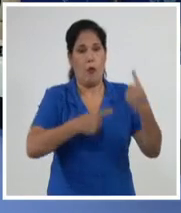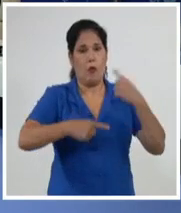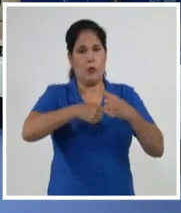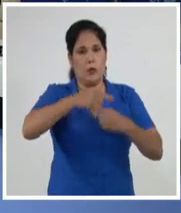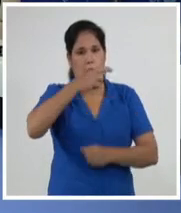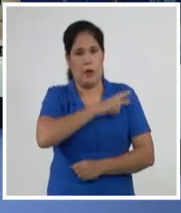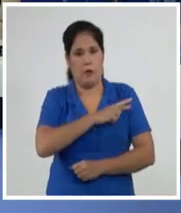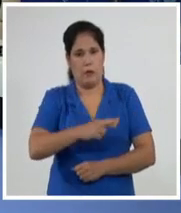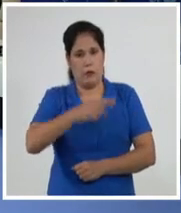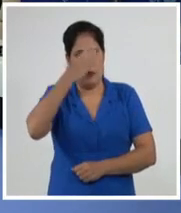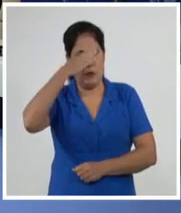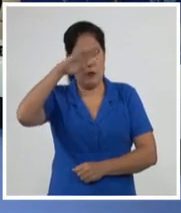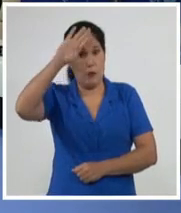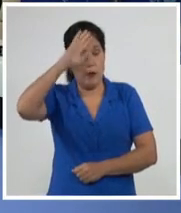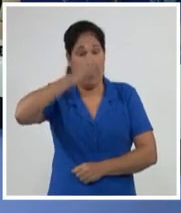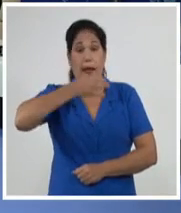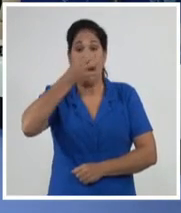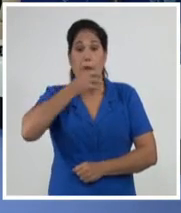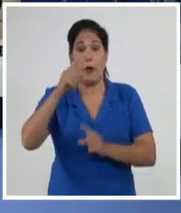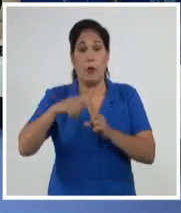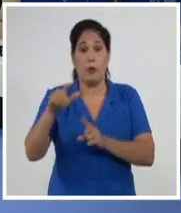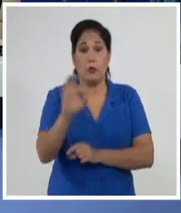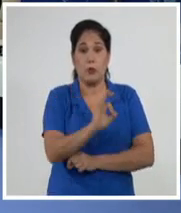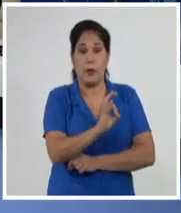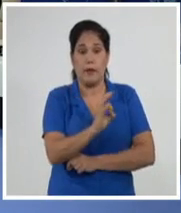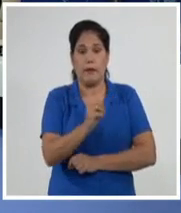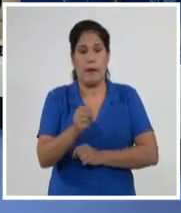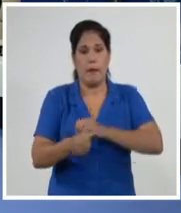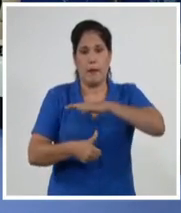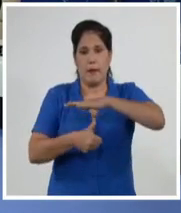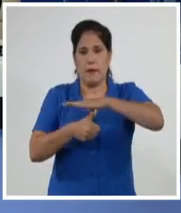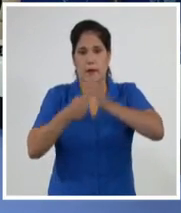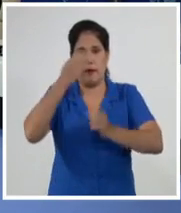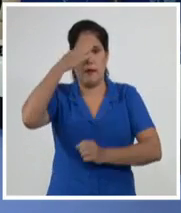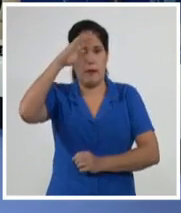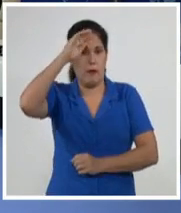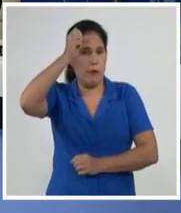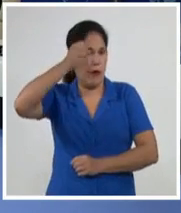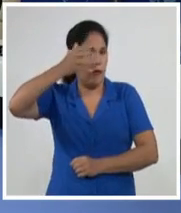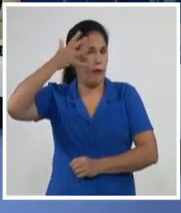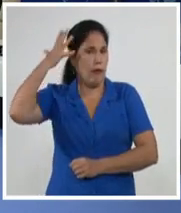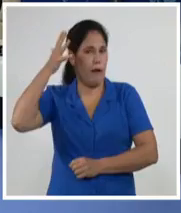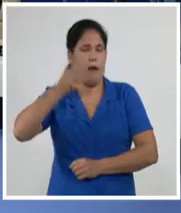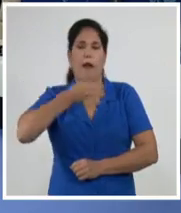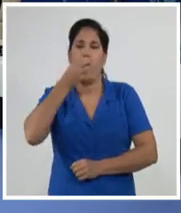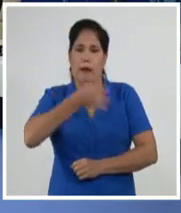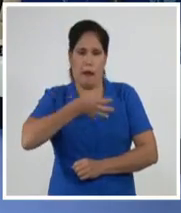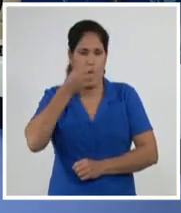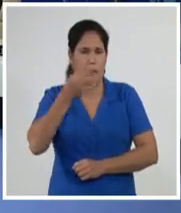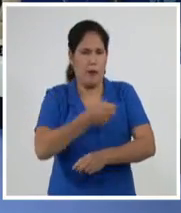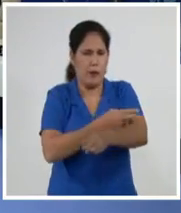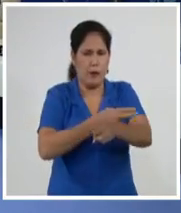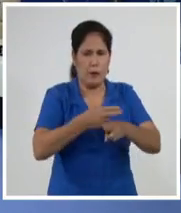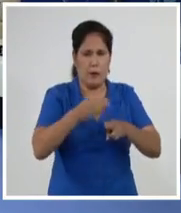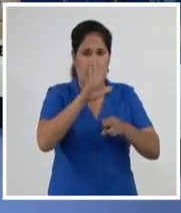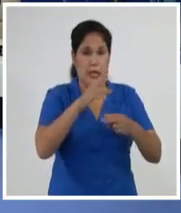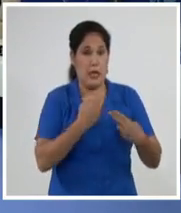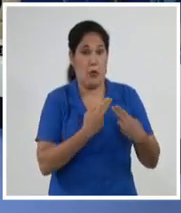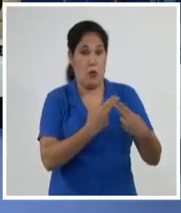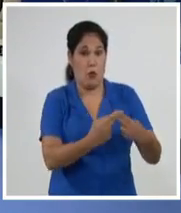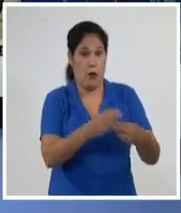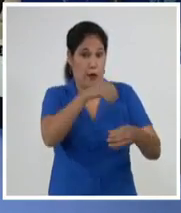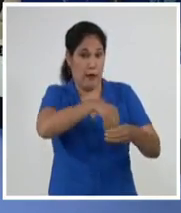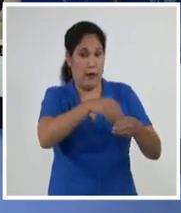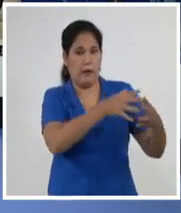cubana. Señaló en su cuenta de Twitter el primer secretario del Comité Central del Partido Comunista de Cuba y presidente de la República Miguel